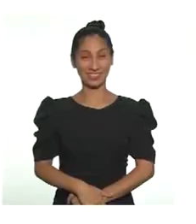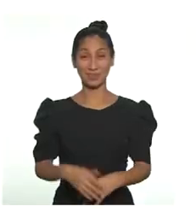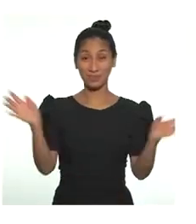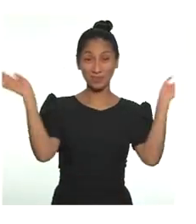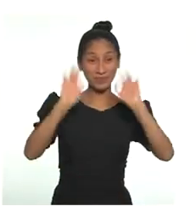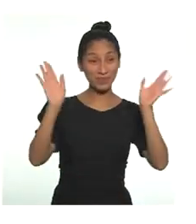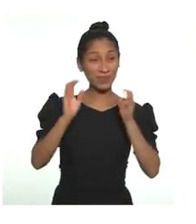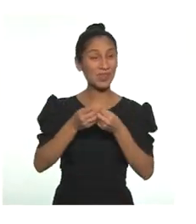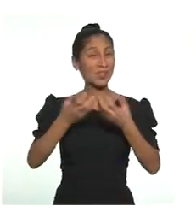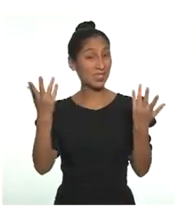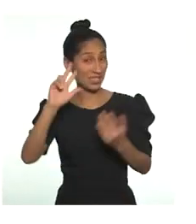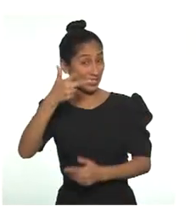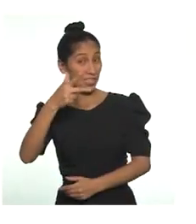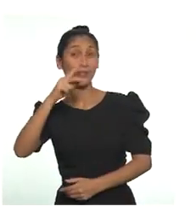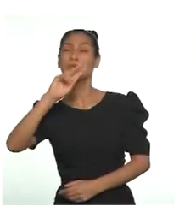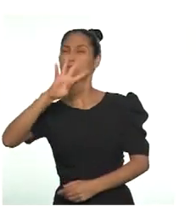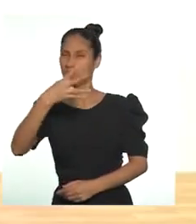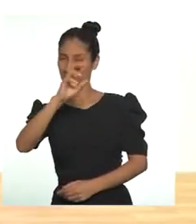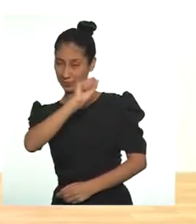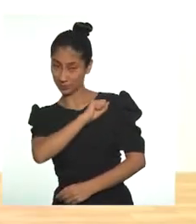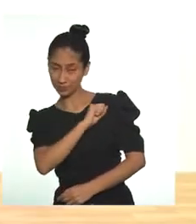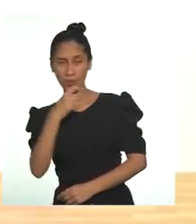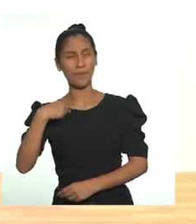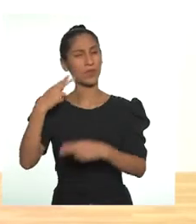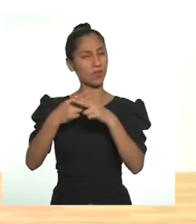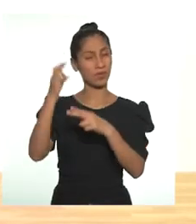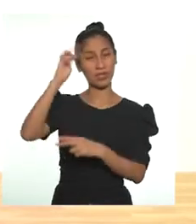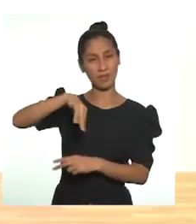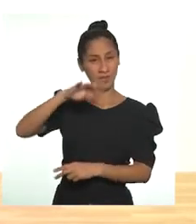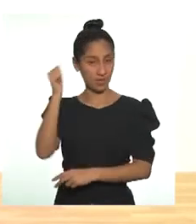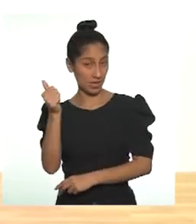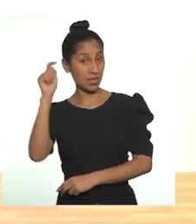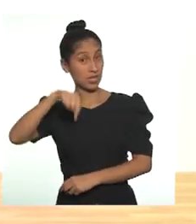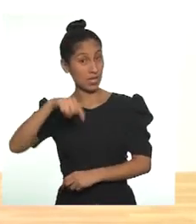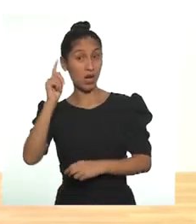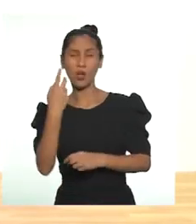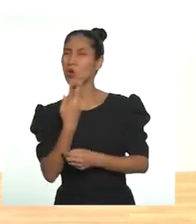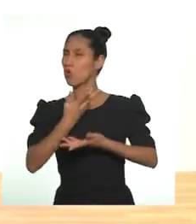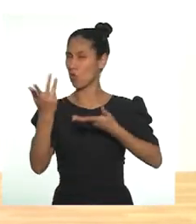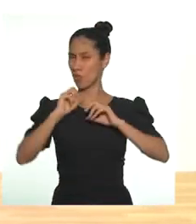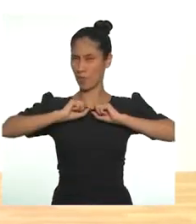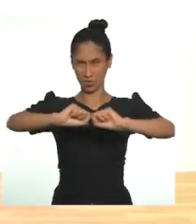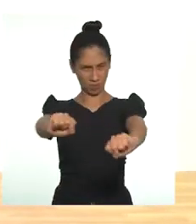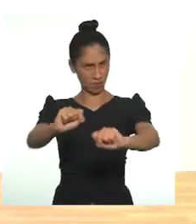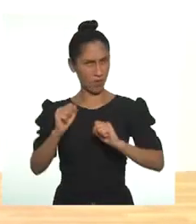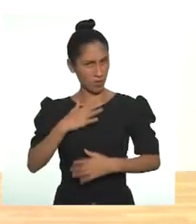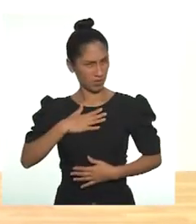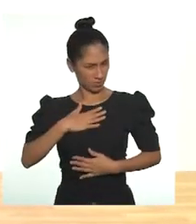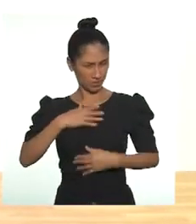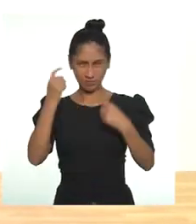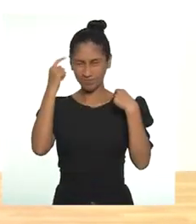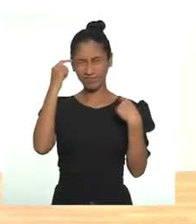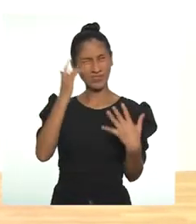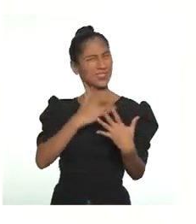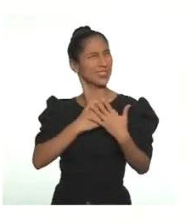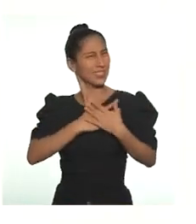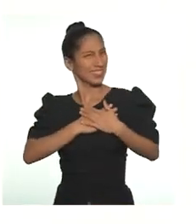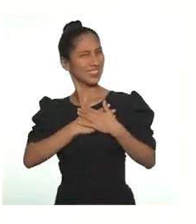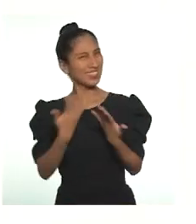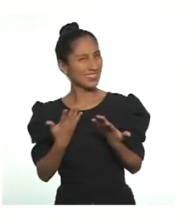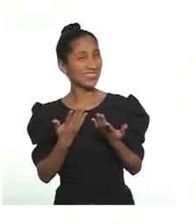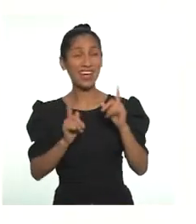Hola chicas y chicos de Tercero de Secundaria, mi nombre es Mia Noel y el día de hoy vamos a movernos desde nuestros sentimientos.